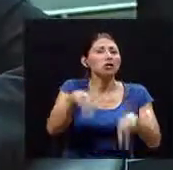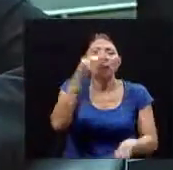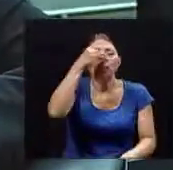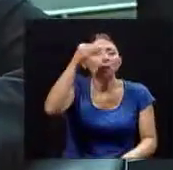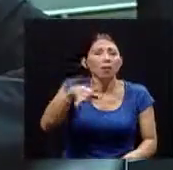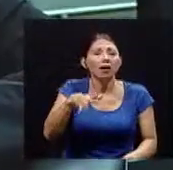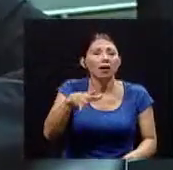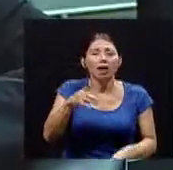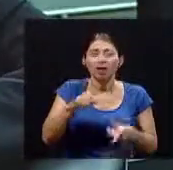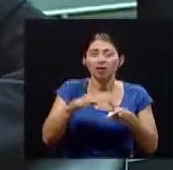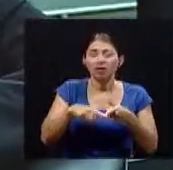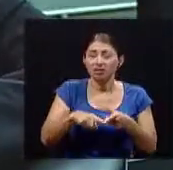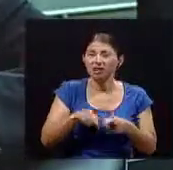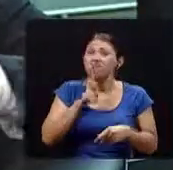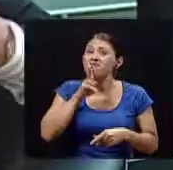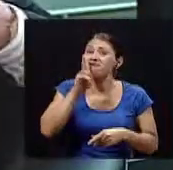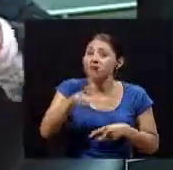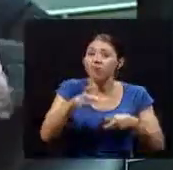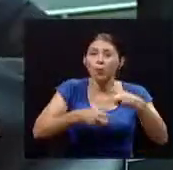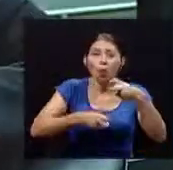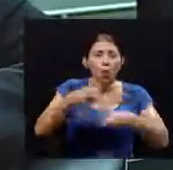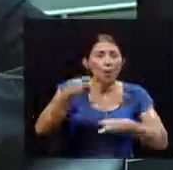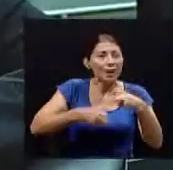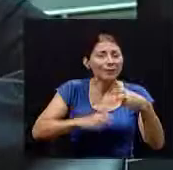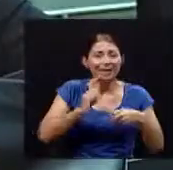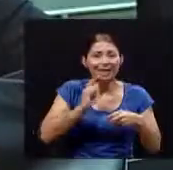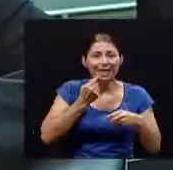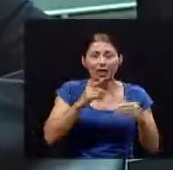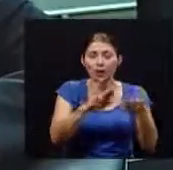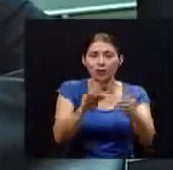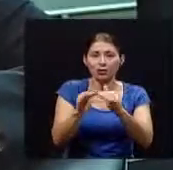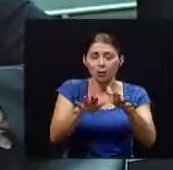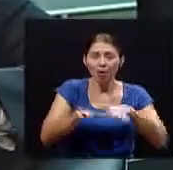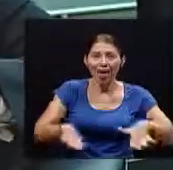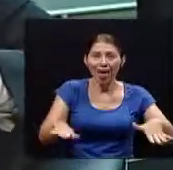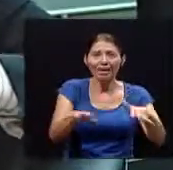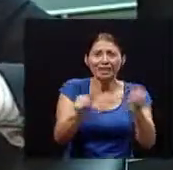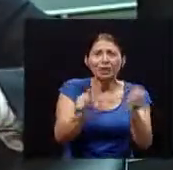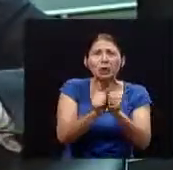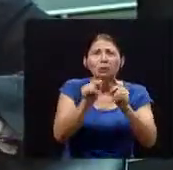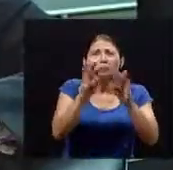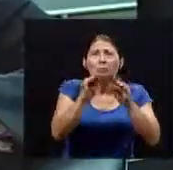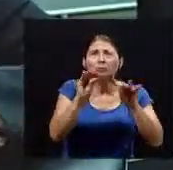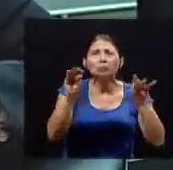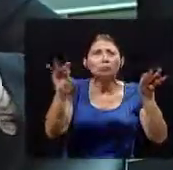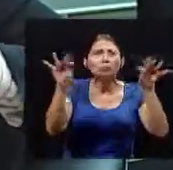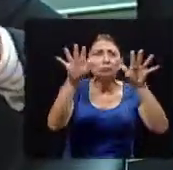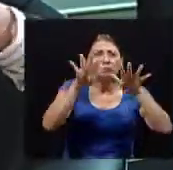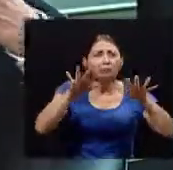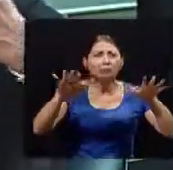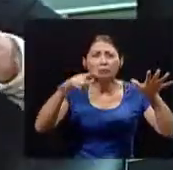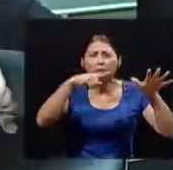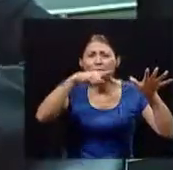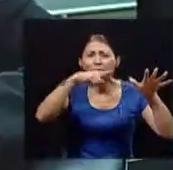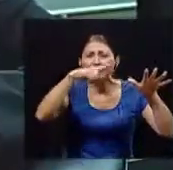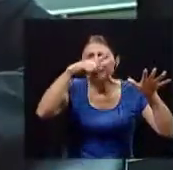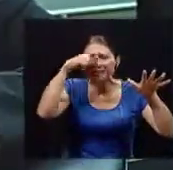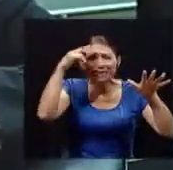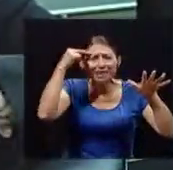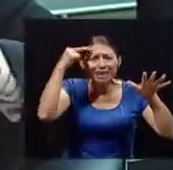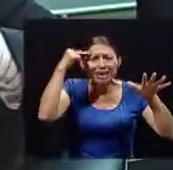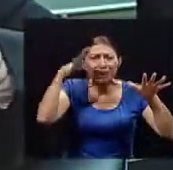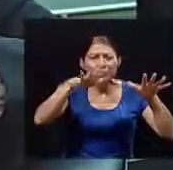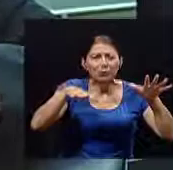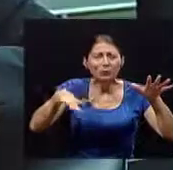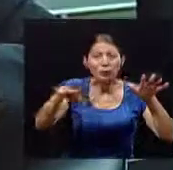tener problemas serios en las ciudades ya desde la era industrial con el hollín en las ciudades y cómo en el